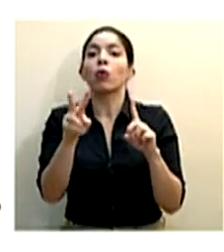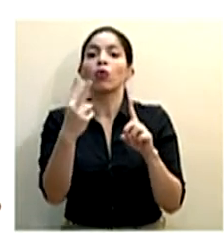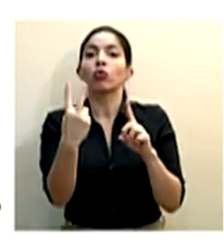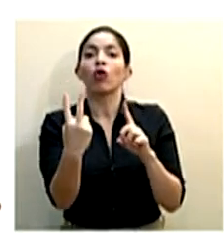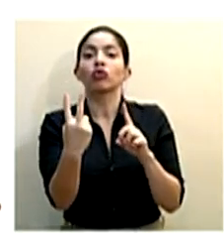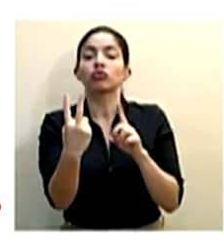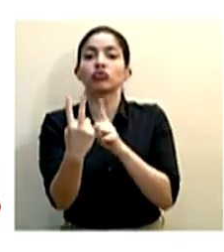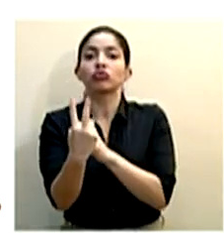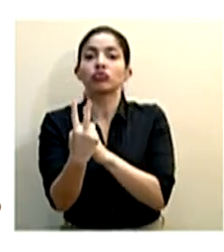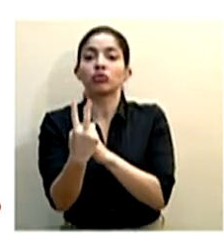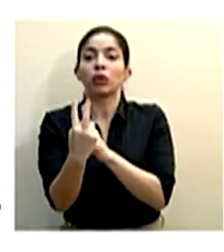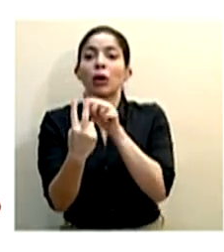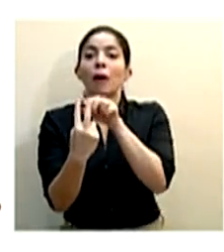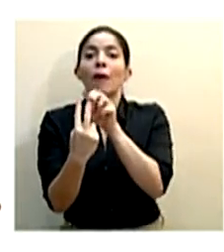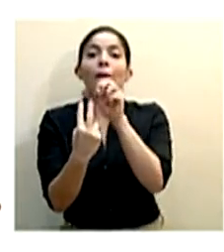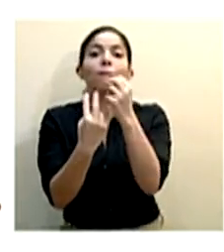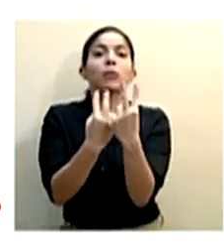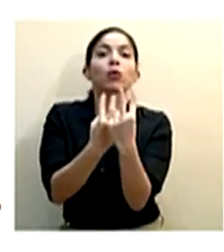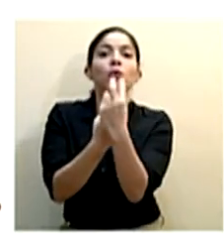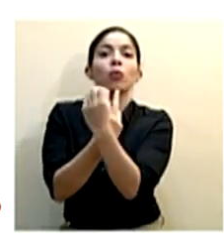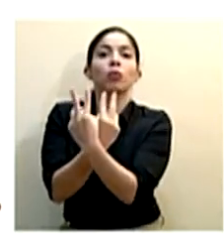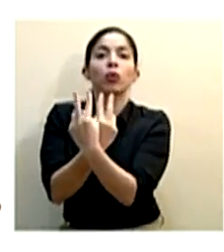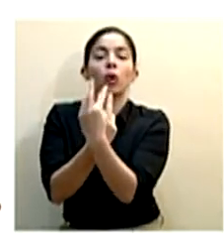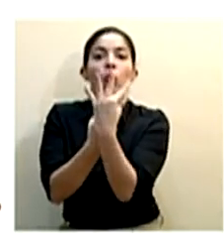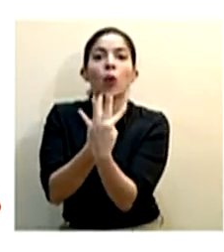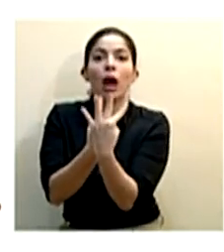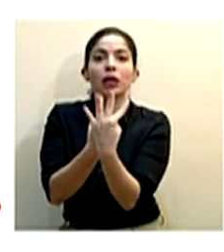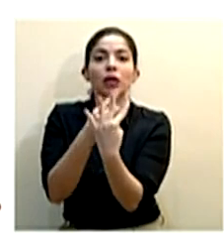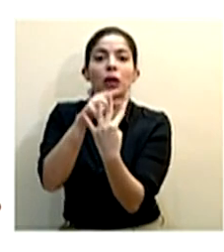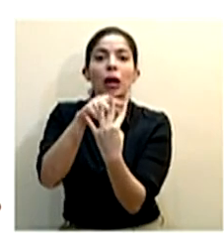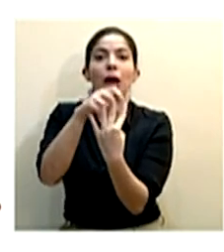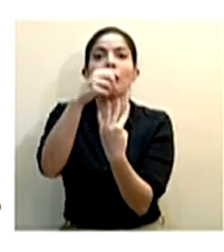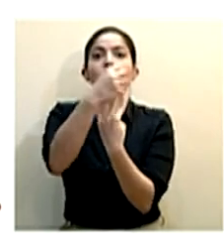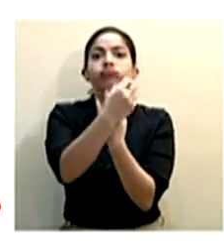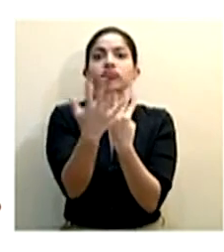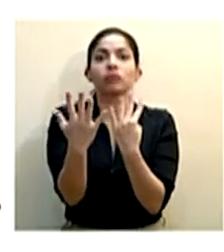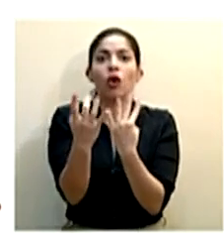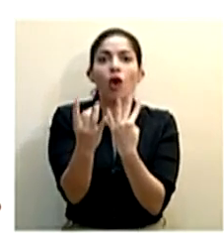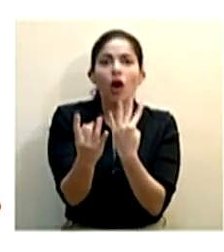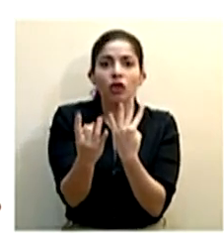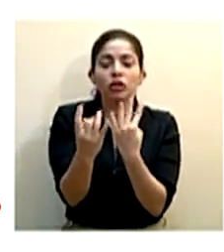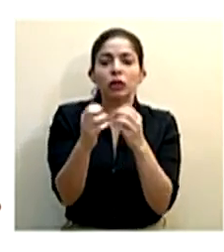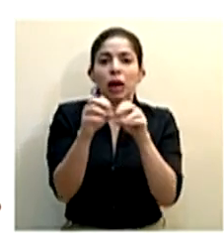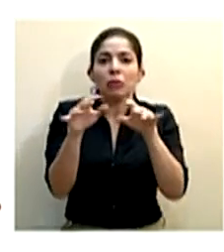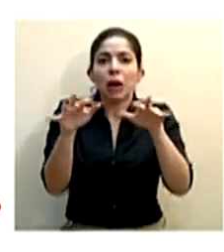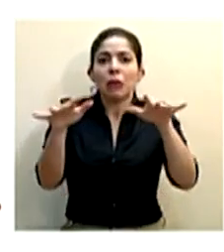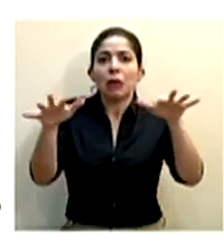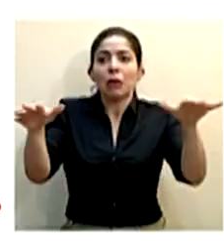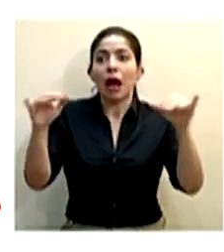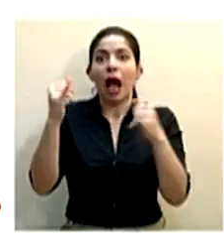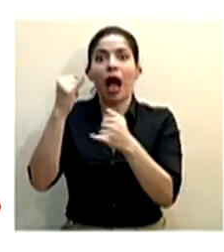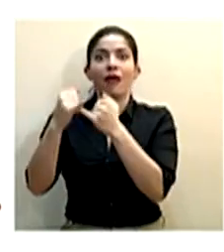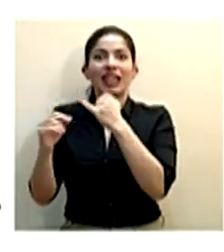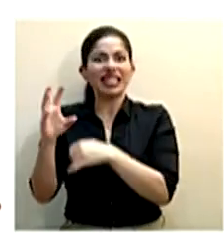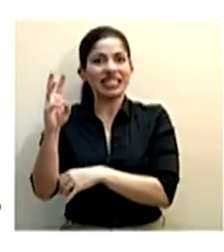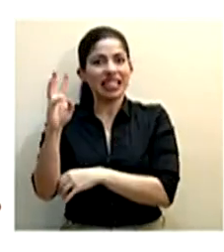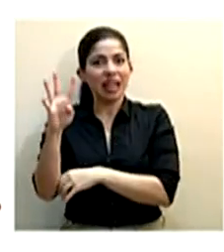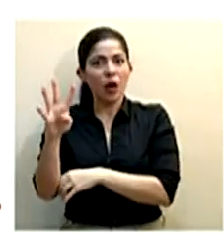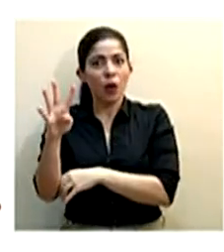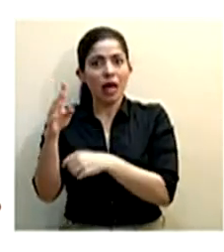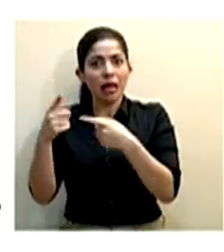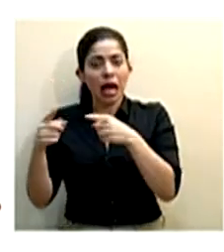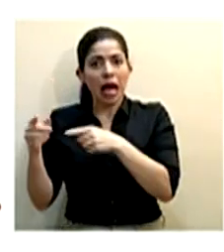y cada uno de esos empezó a contagiar a dos y dos más. Y vean que terminamos con 64 casos.